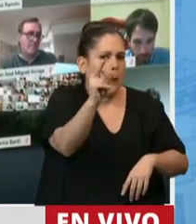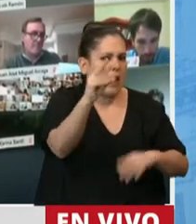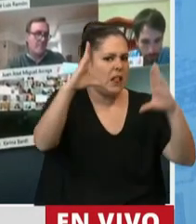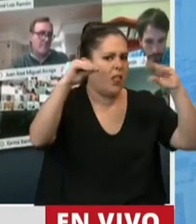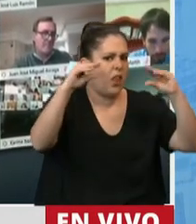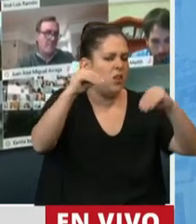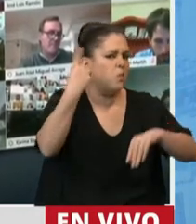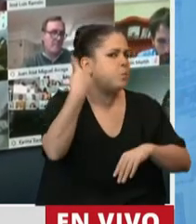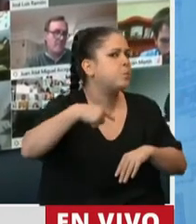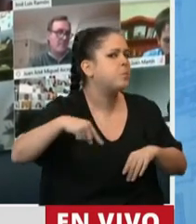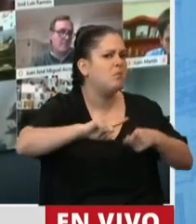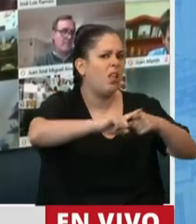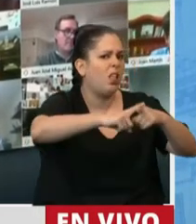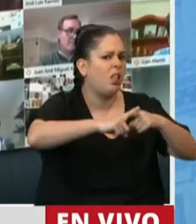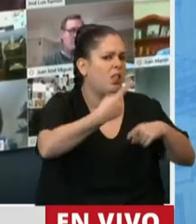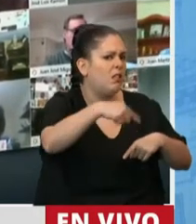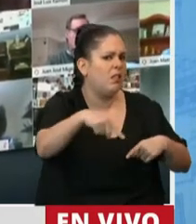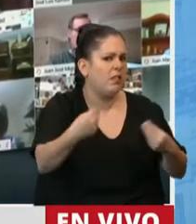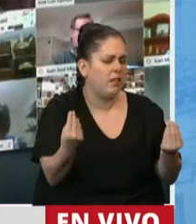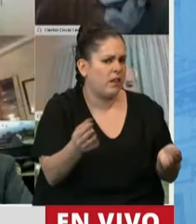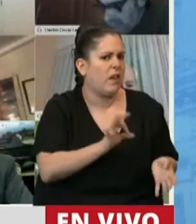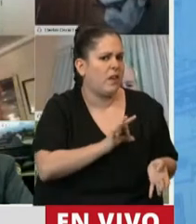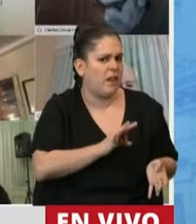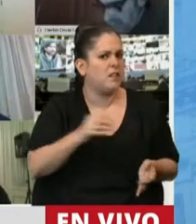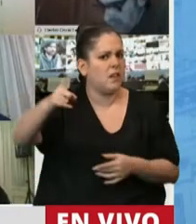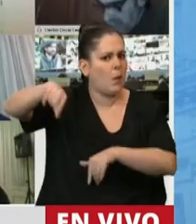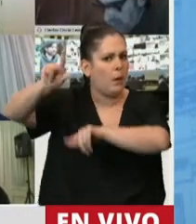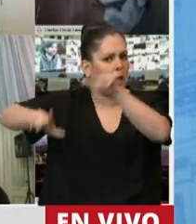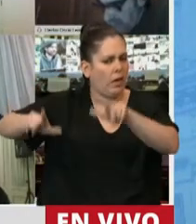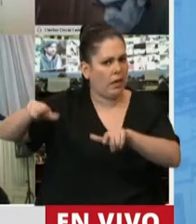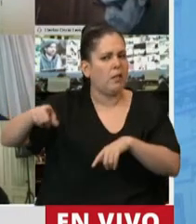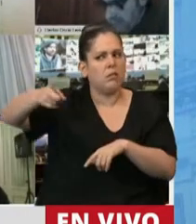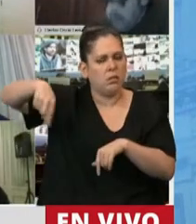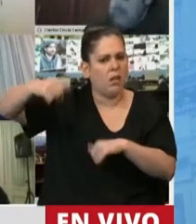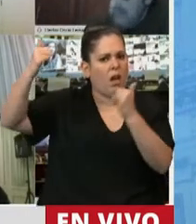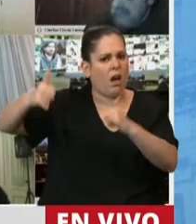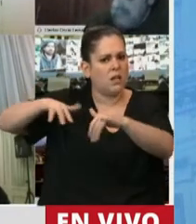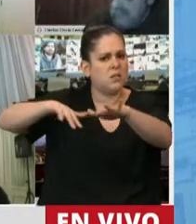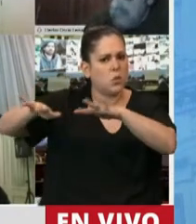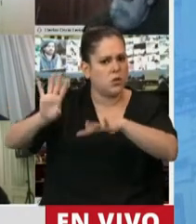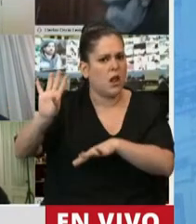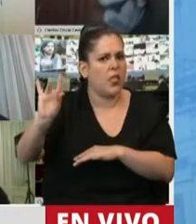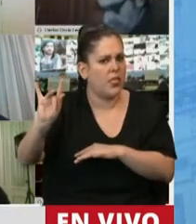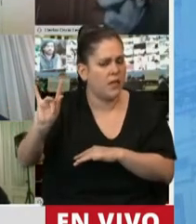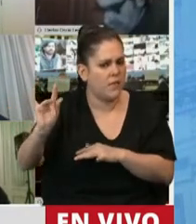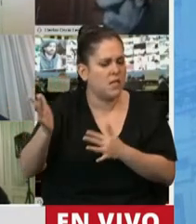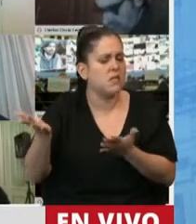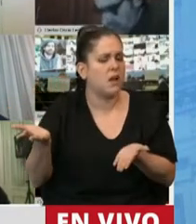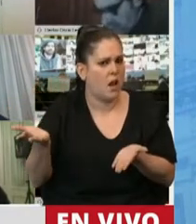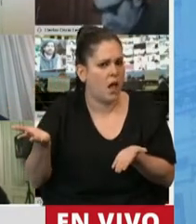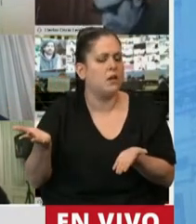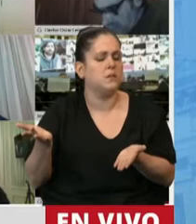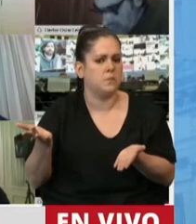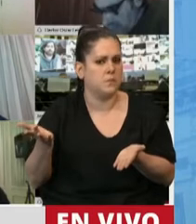Mucha gente que está padeciendo una situación realmente muy difícil y que según parece